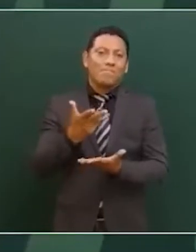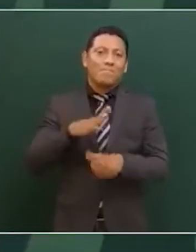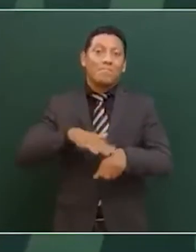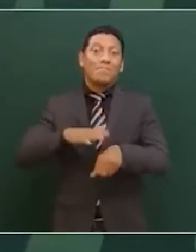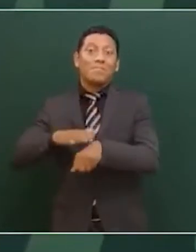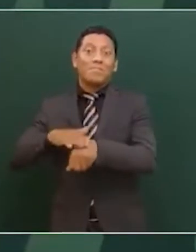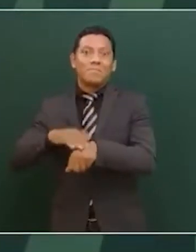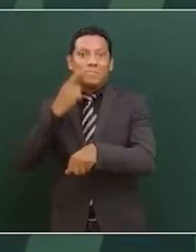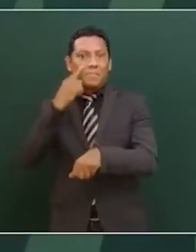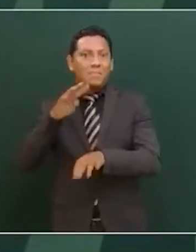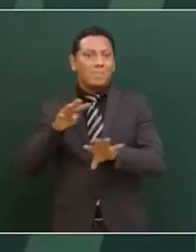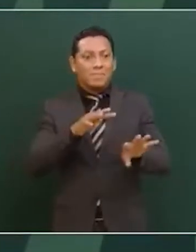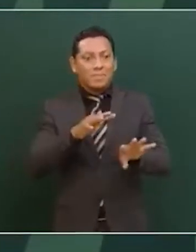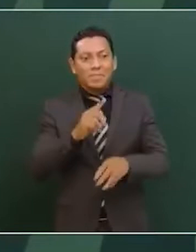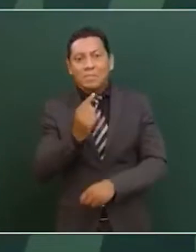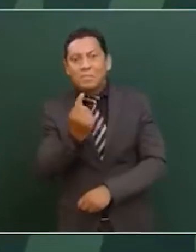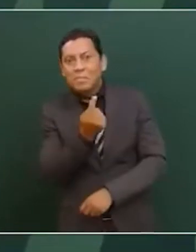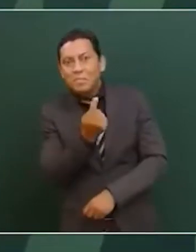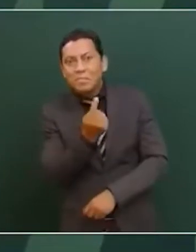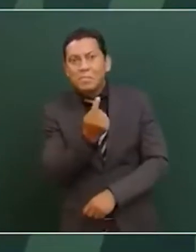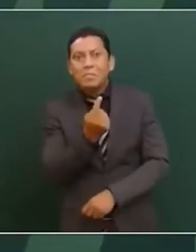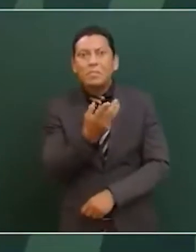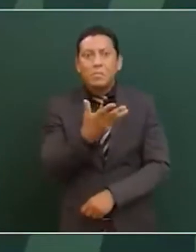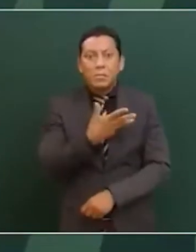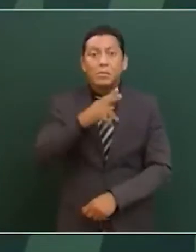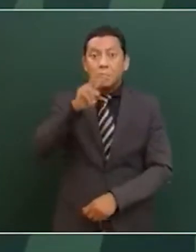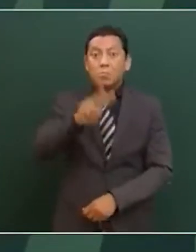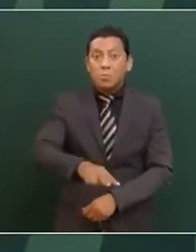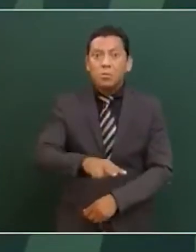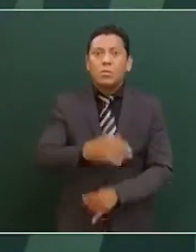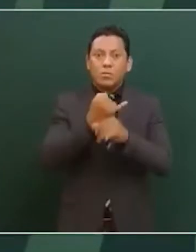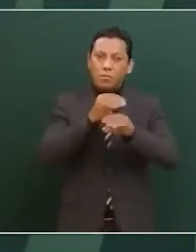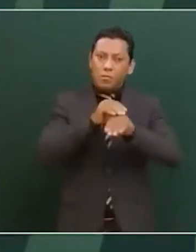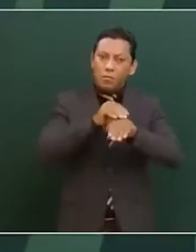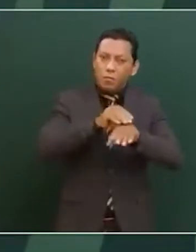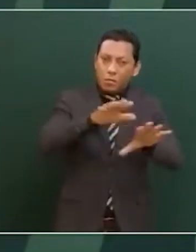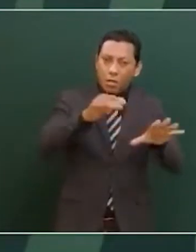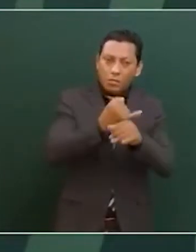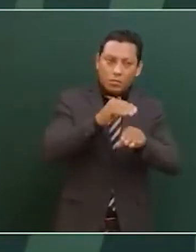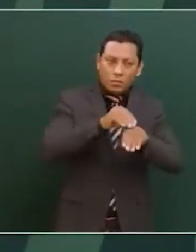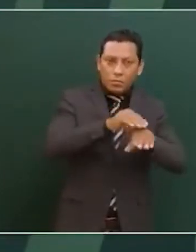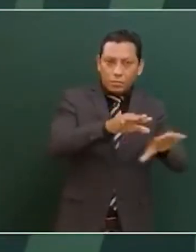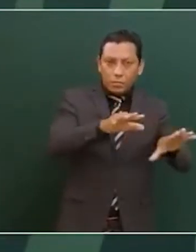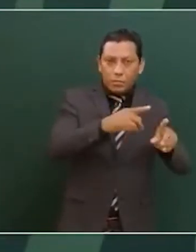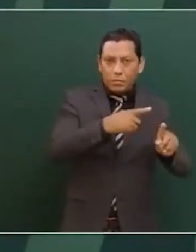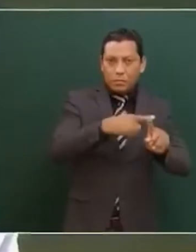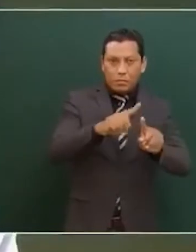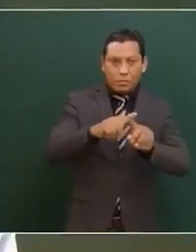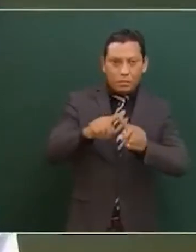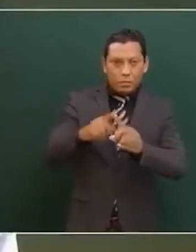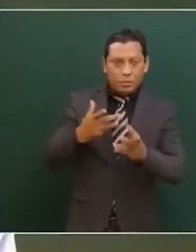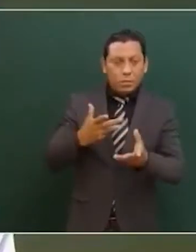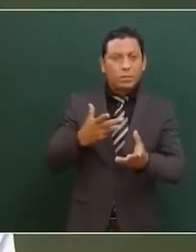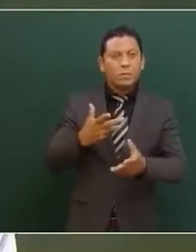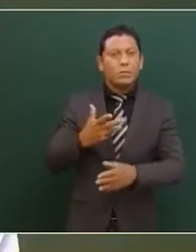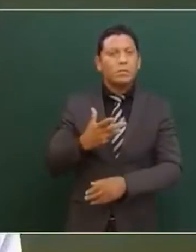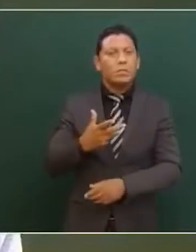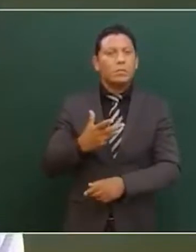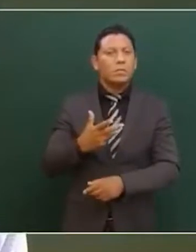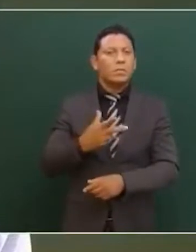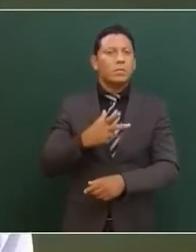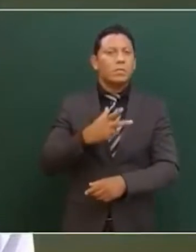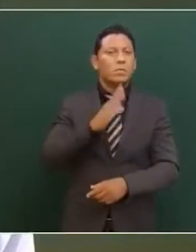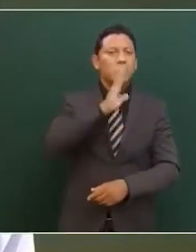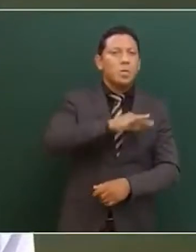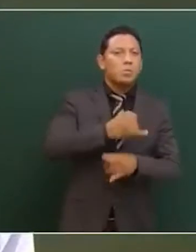que ha habido un despliegue informativo inusual,